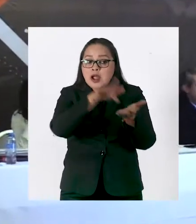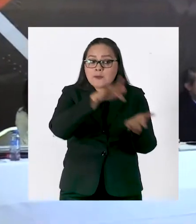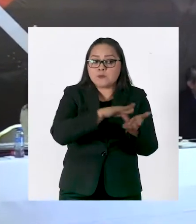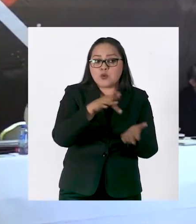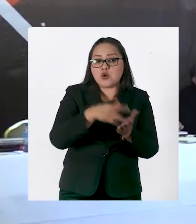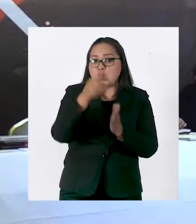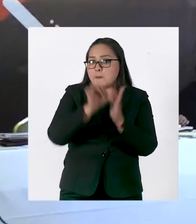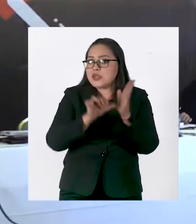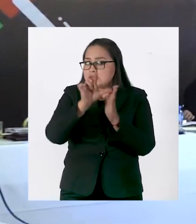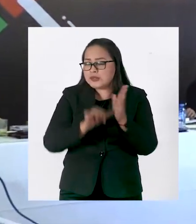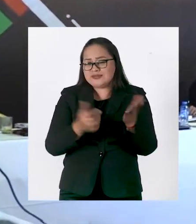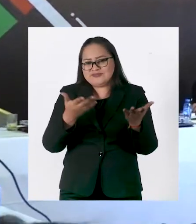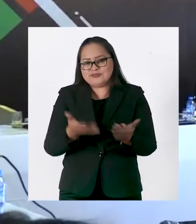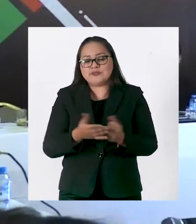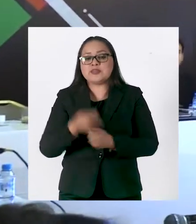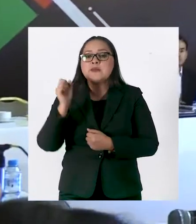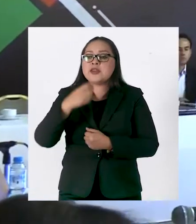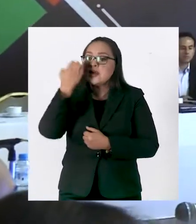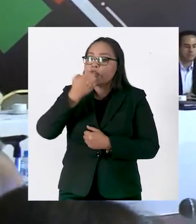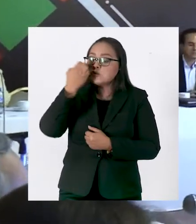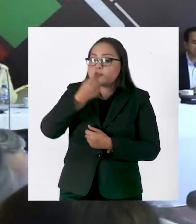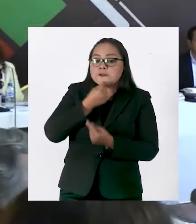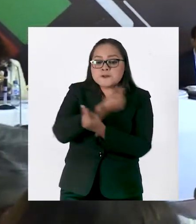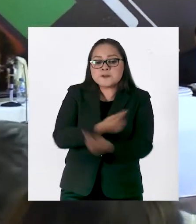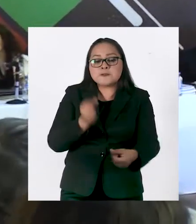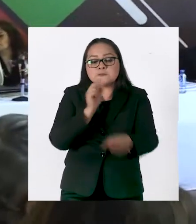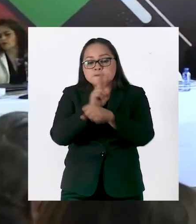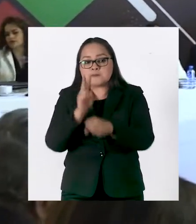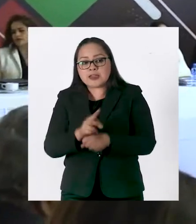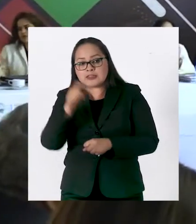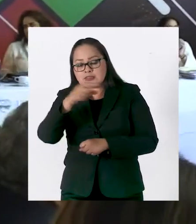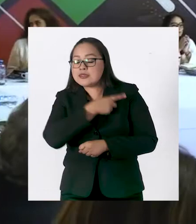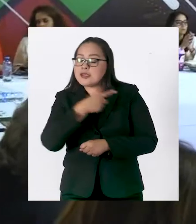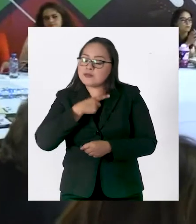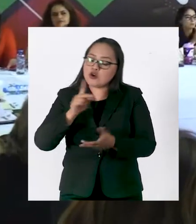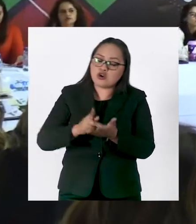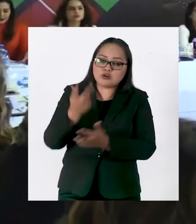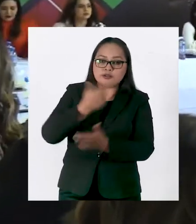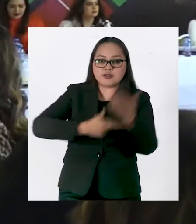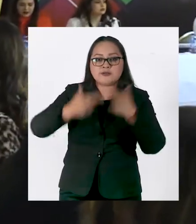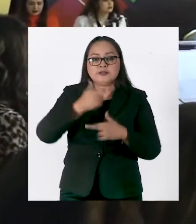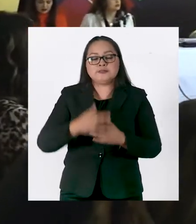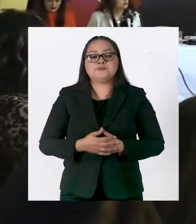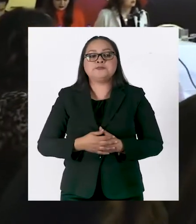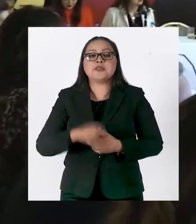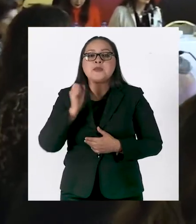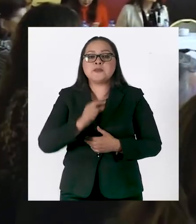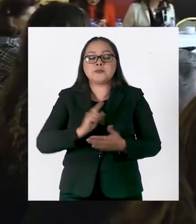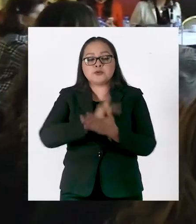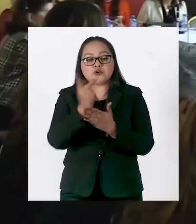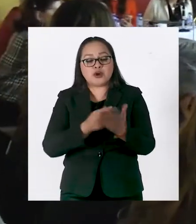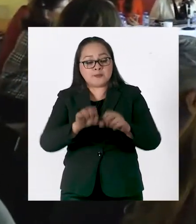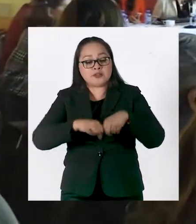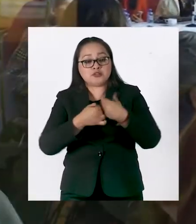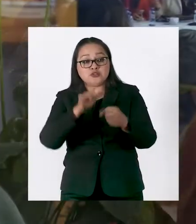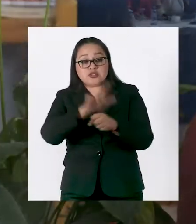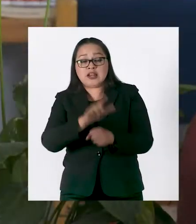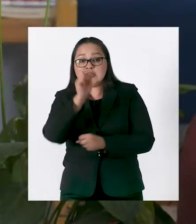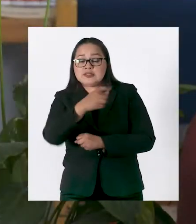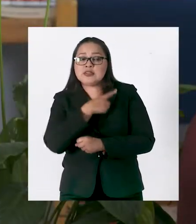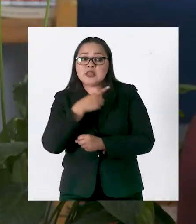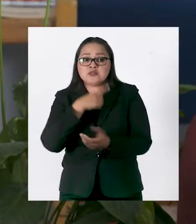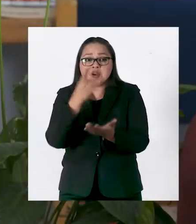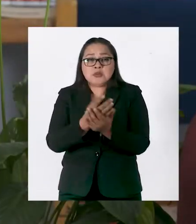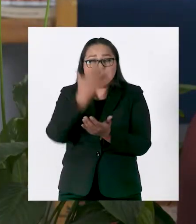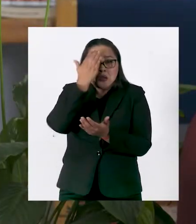momentos de desempleo, que el gobierno vuelva a considerar que las estancias infantiles se vuelvan a instalar. También vamos